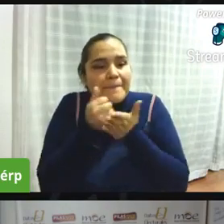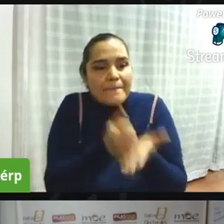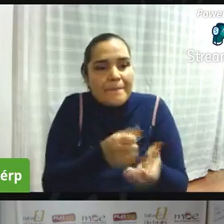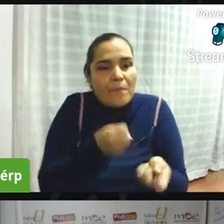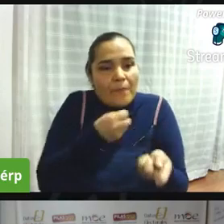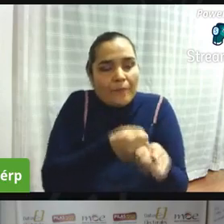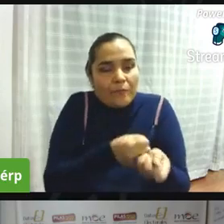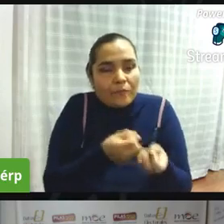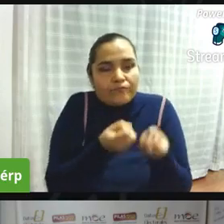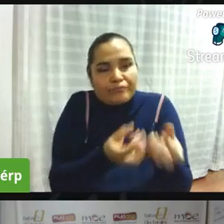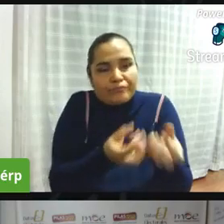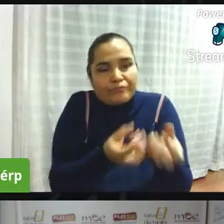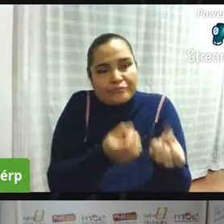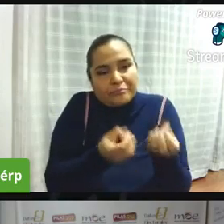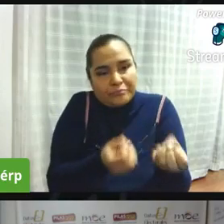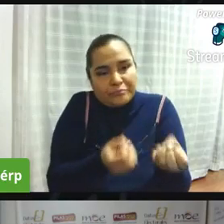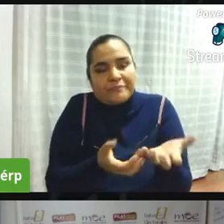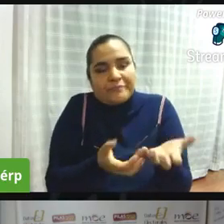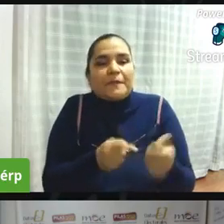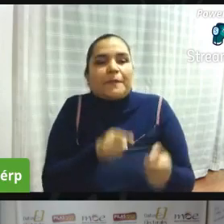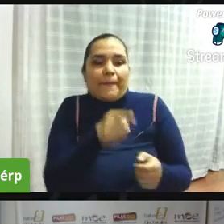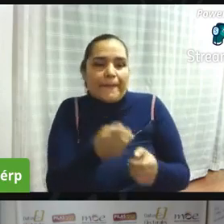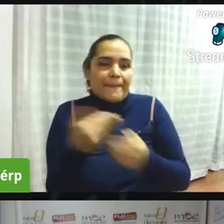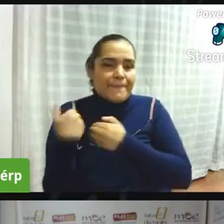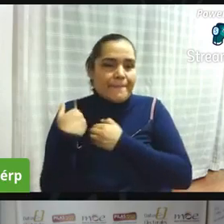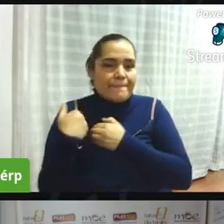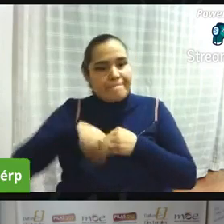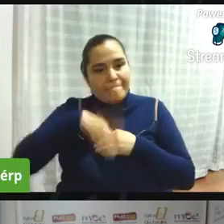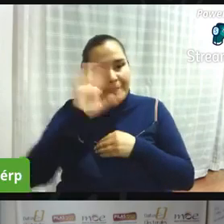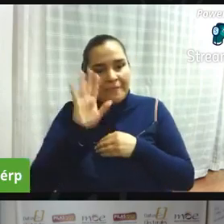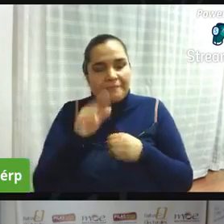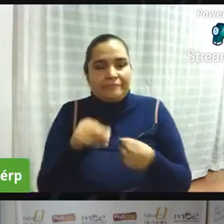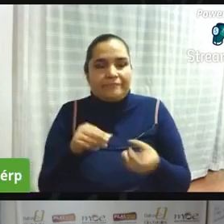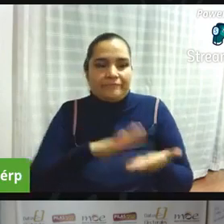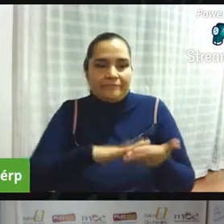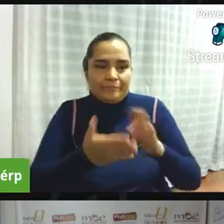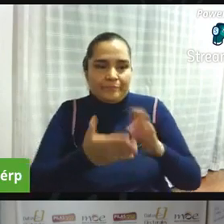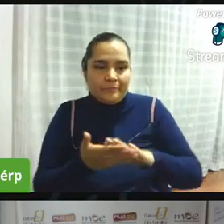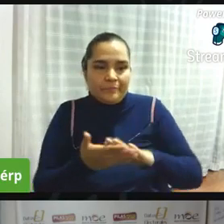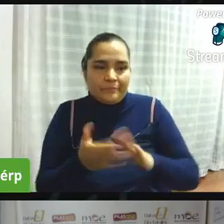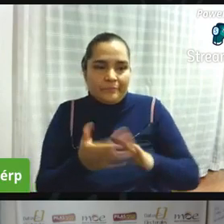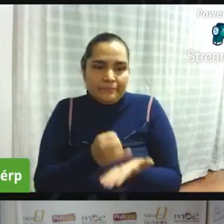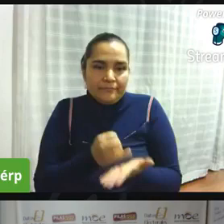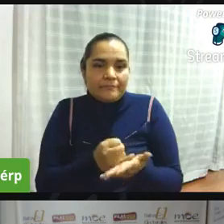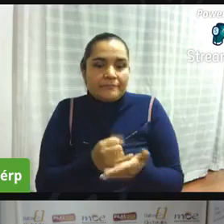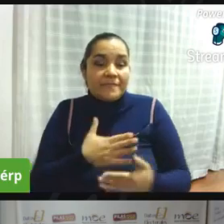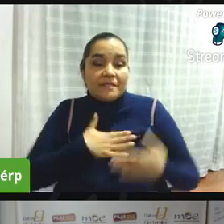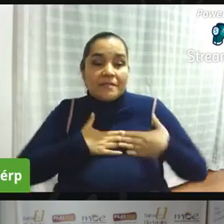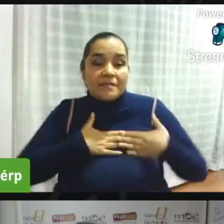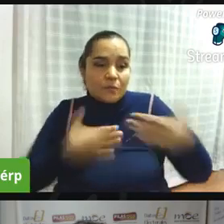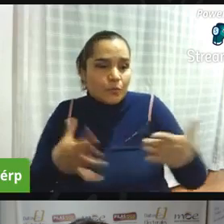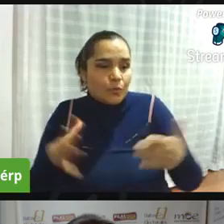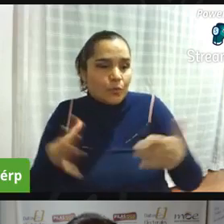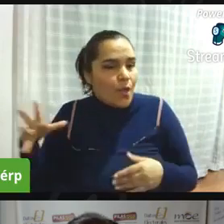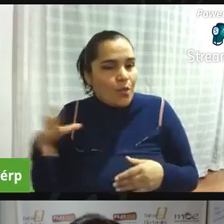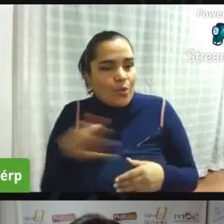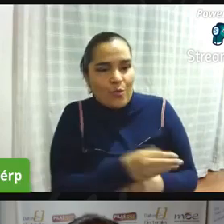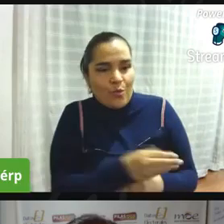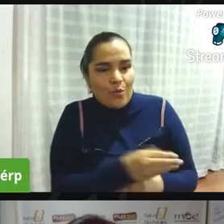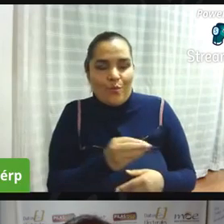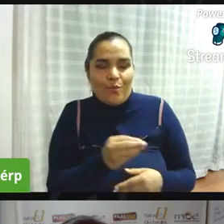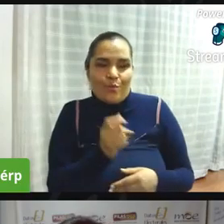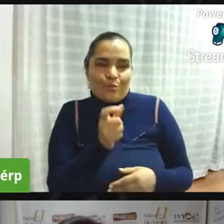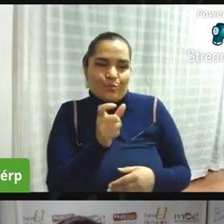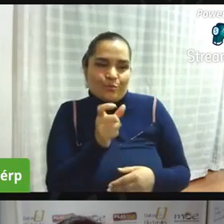garantizarles eh una mayor transparencia entonces pues un saludo a todos y pues estaremos en contacto aquí